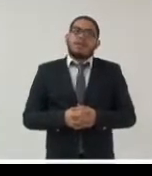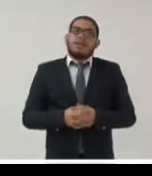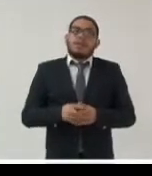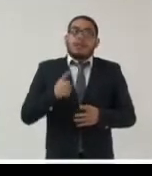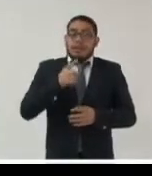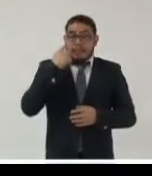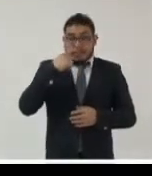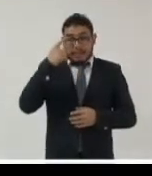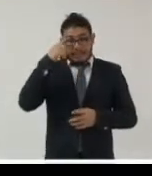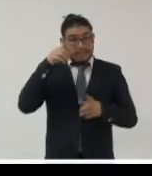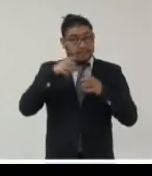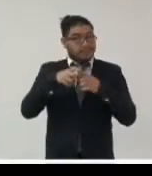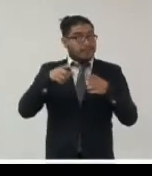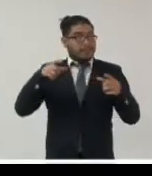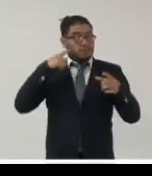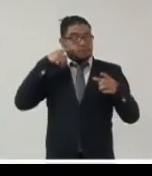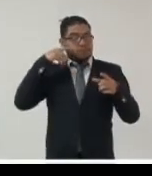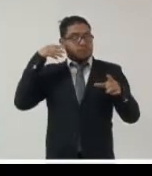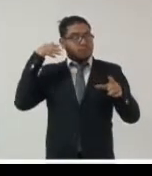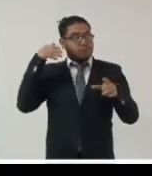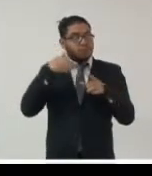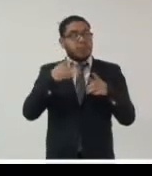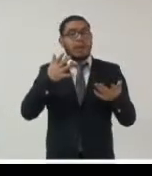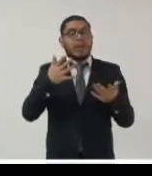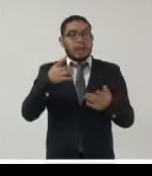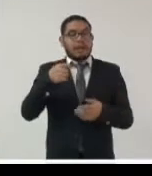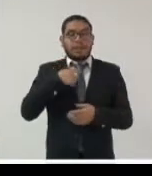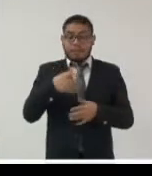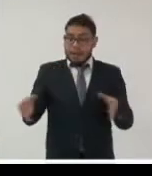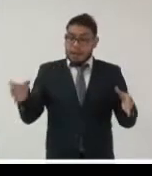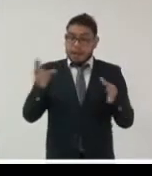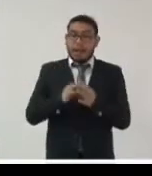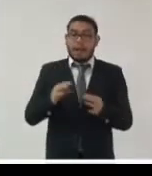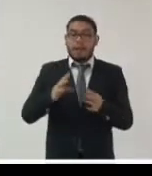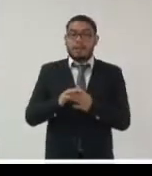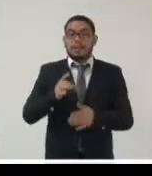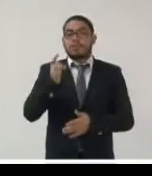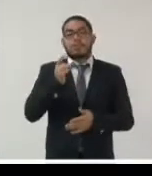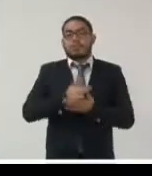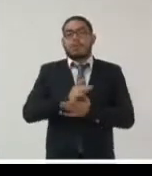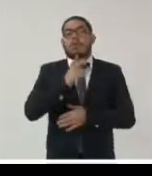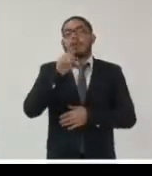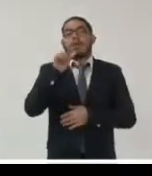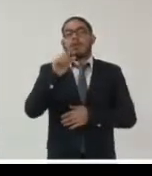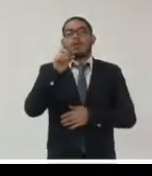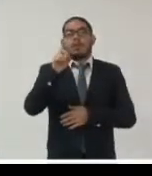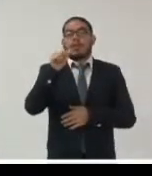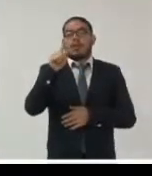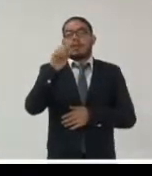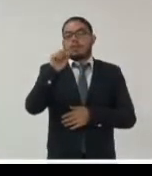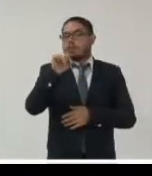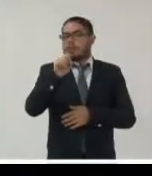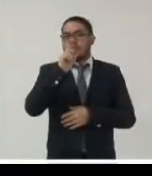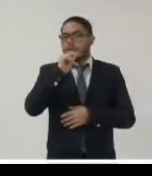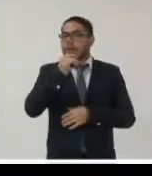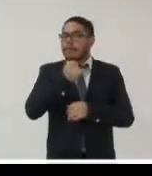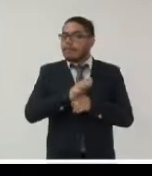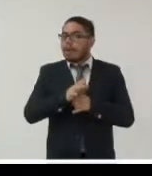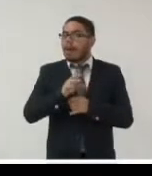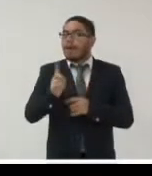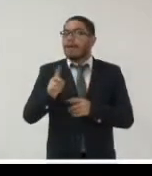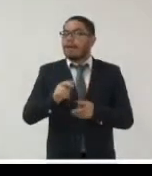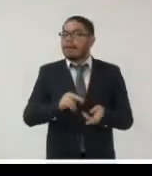complejidad de los documentos de archivo mire que no hablo de datos no hablo de información esta